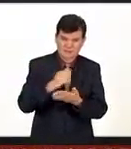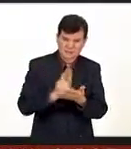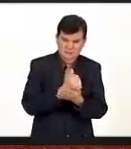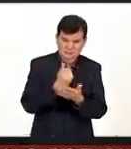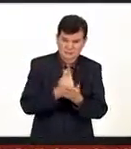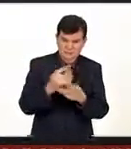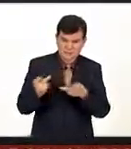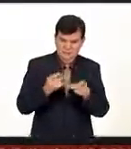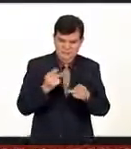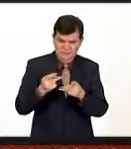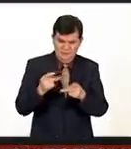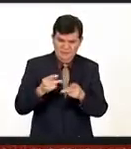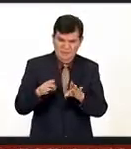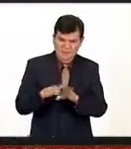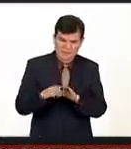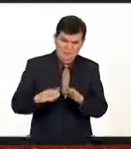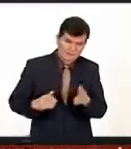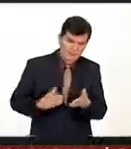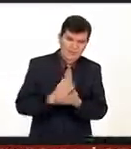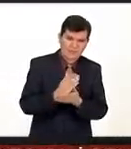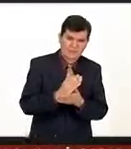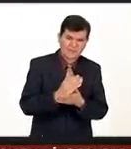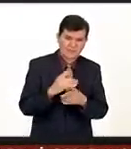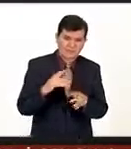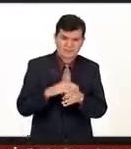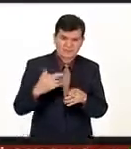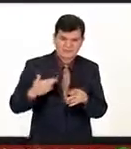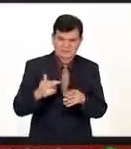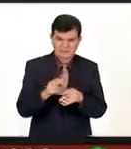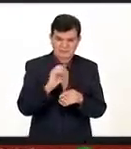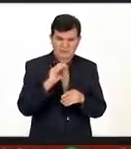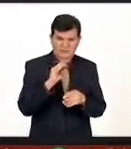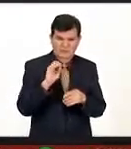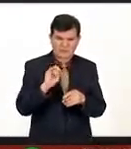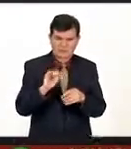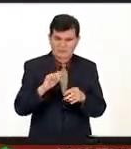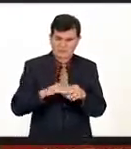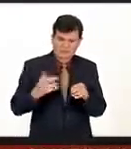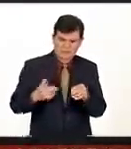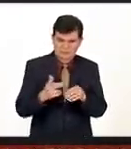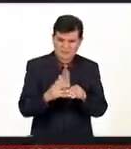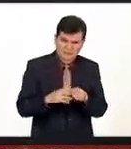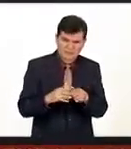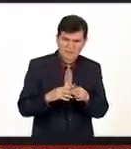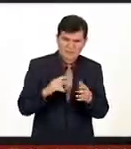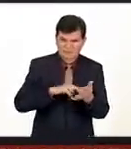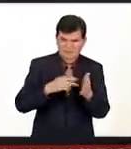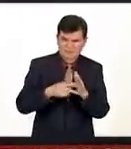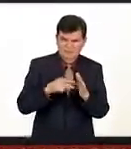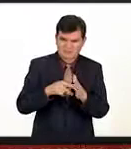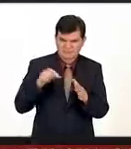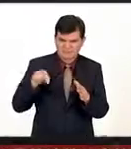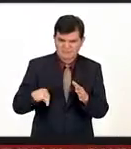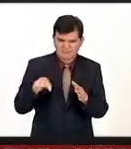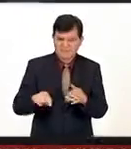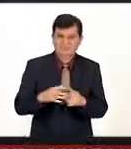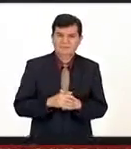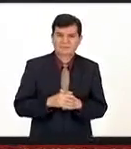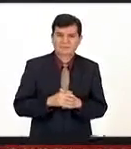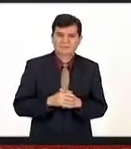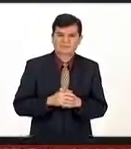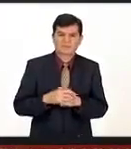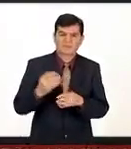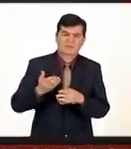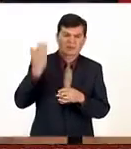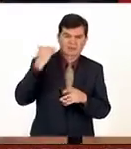cuando planearon el transiberiano había que cruzar el río obi que es un gran río y entonces el ingeniero dice ahí entonces en el